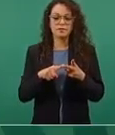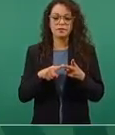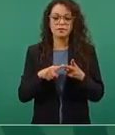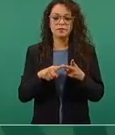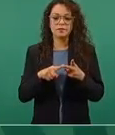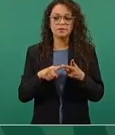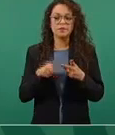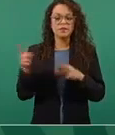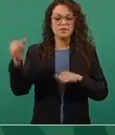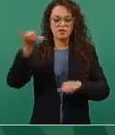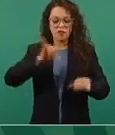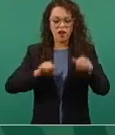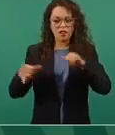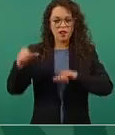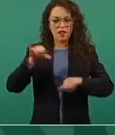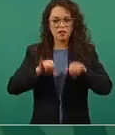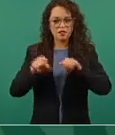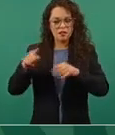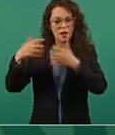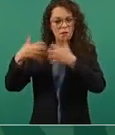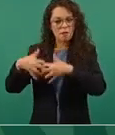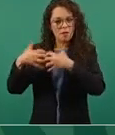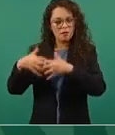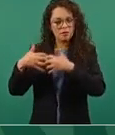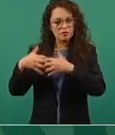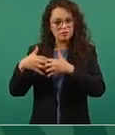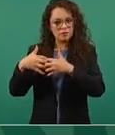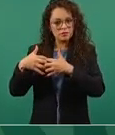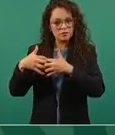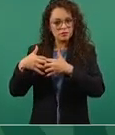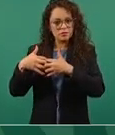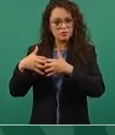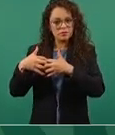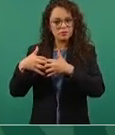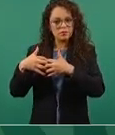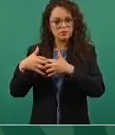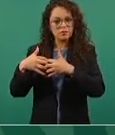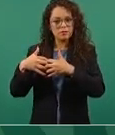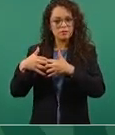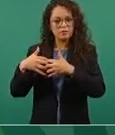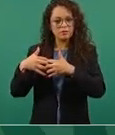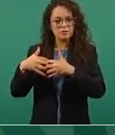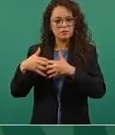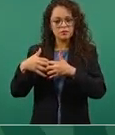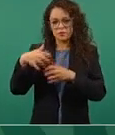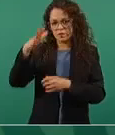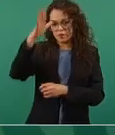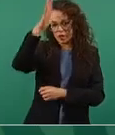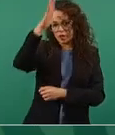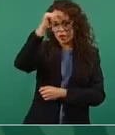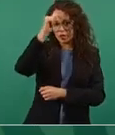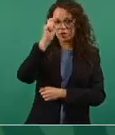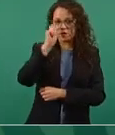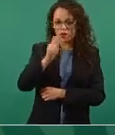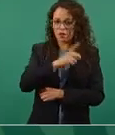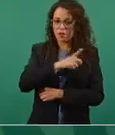fertilizante con el acuerdo de devolución de